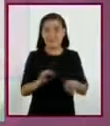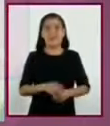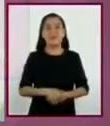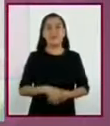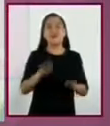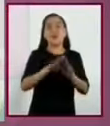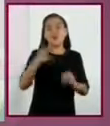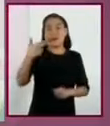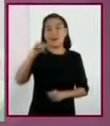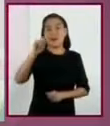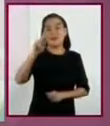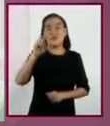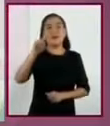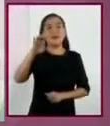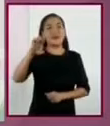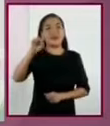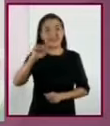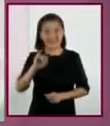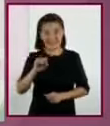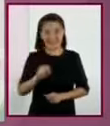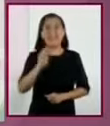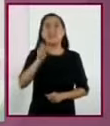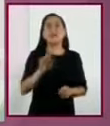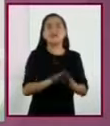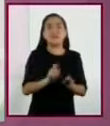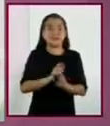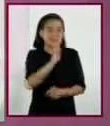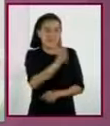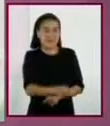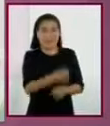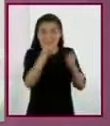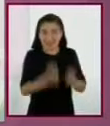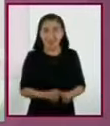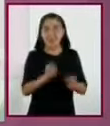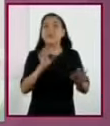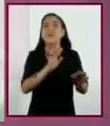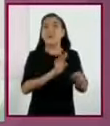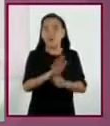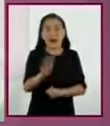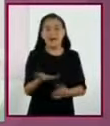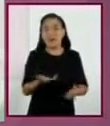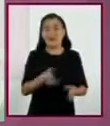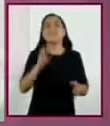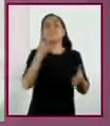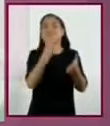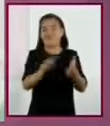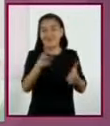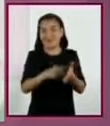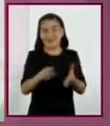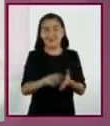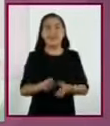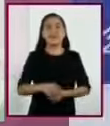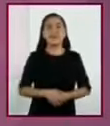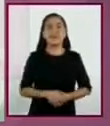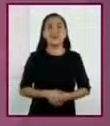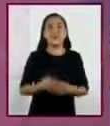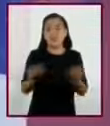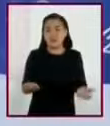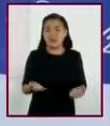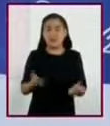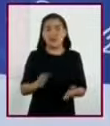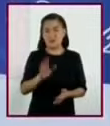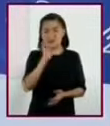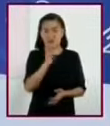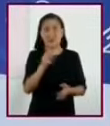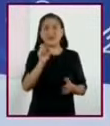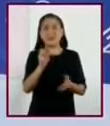una hipótesis y como no tenemos el significado concreto, entonces podemos ir al diccionario. ¿Y no podemos ir